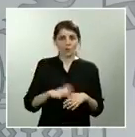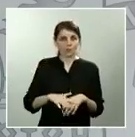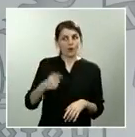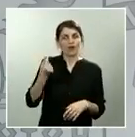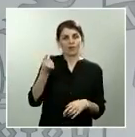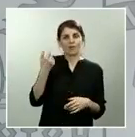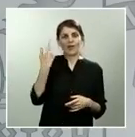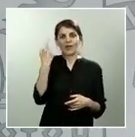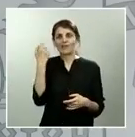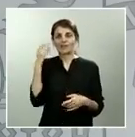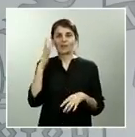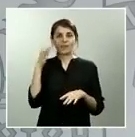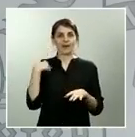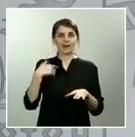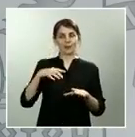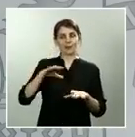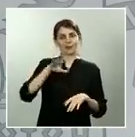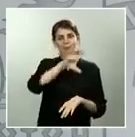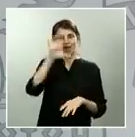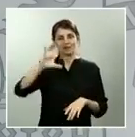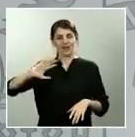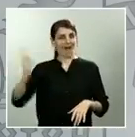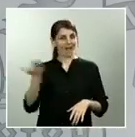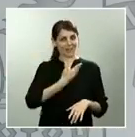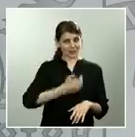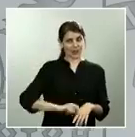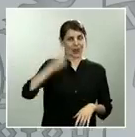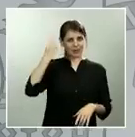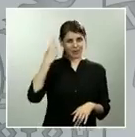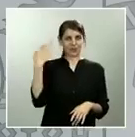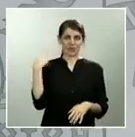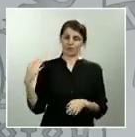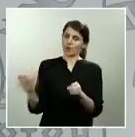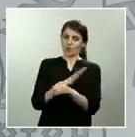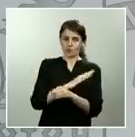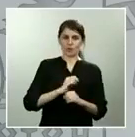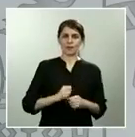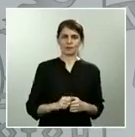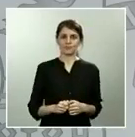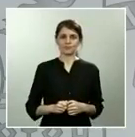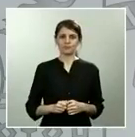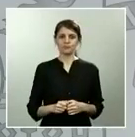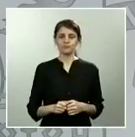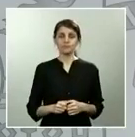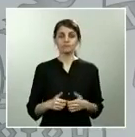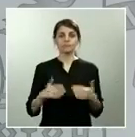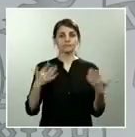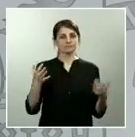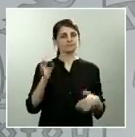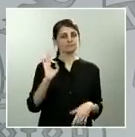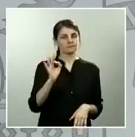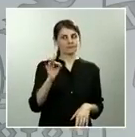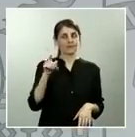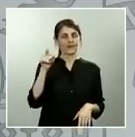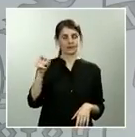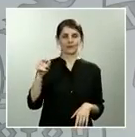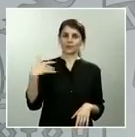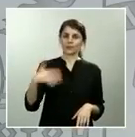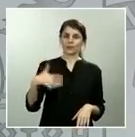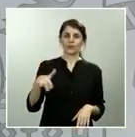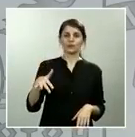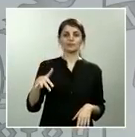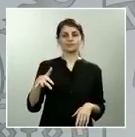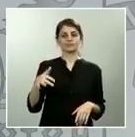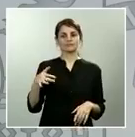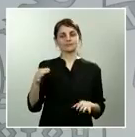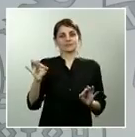hemos visto inmersos en esta pandemia. Como esto, además, va a ser un elemento que en mayor o menor medida le toque al conjunto de